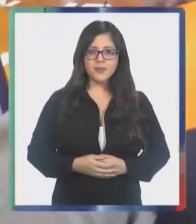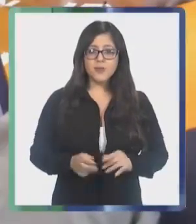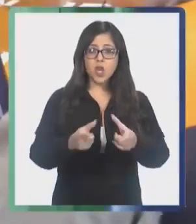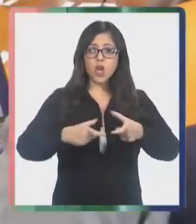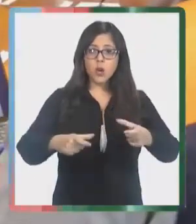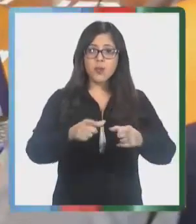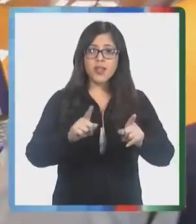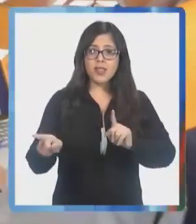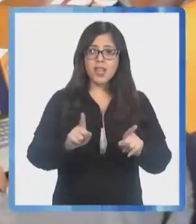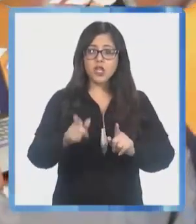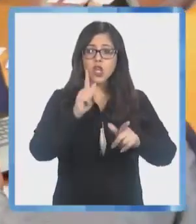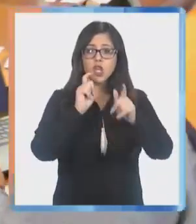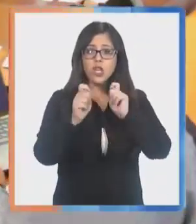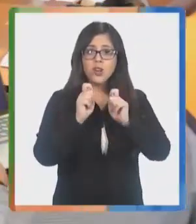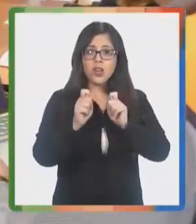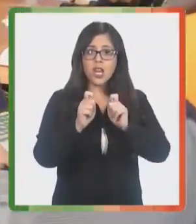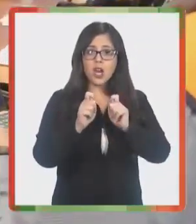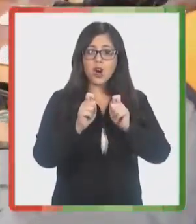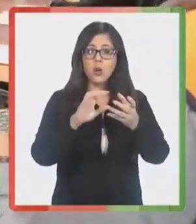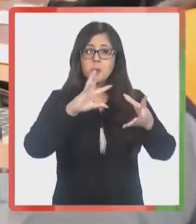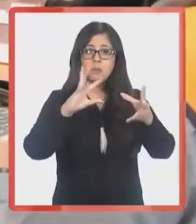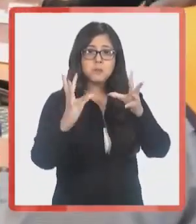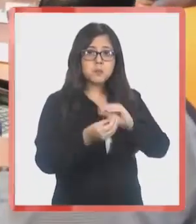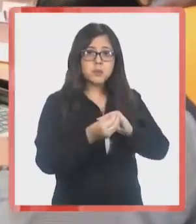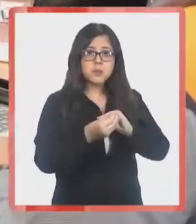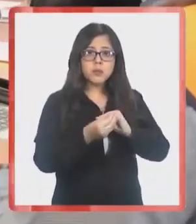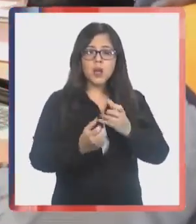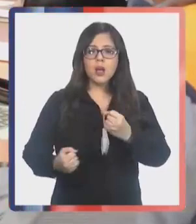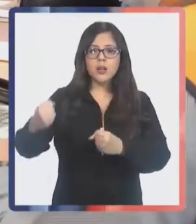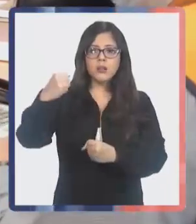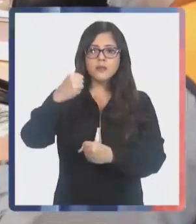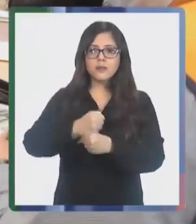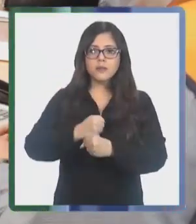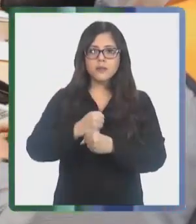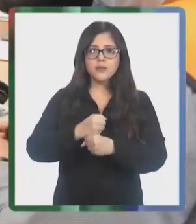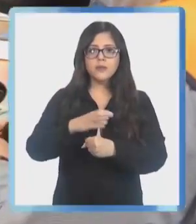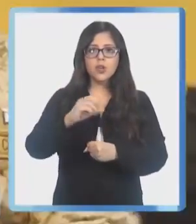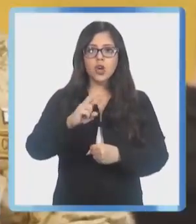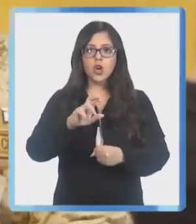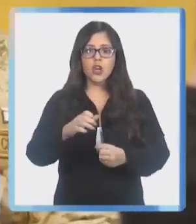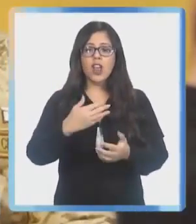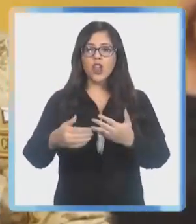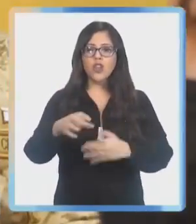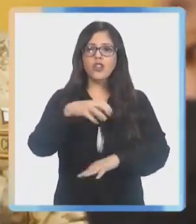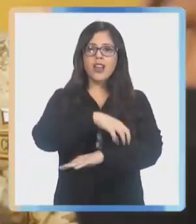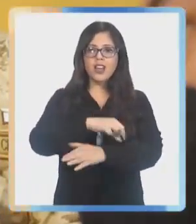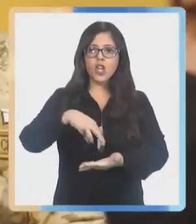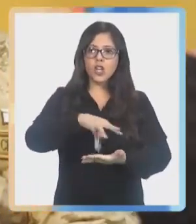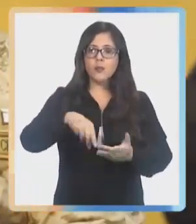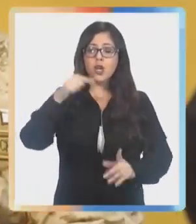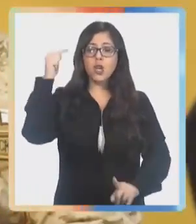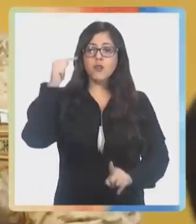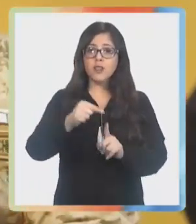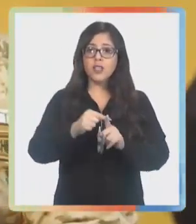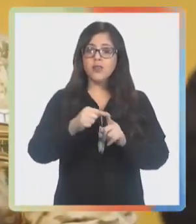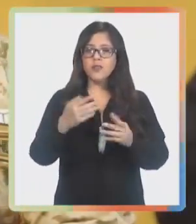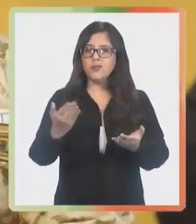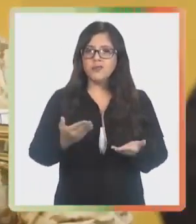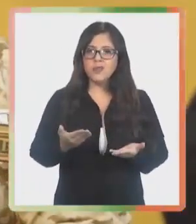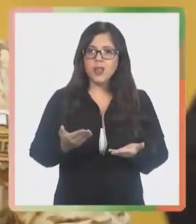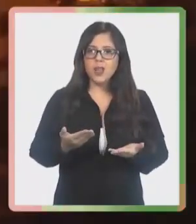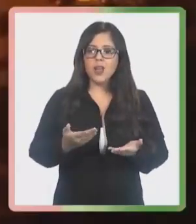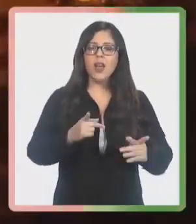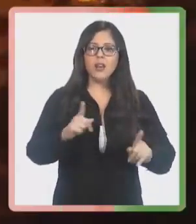El Comité de Gestión de Riesgo de Desastres reemplazará a los COE en el Maule. Su tarea está